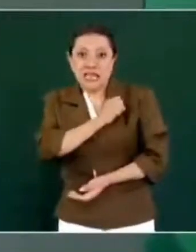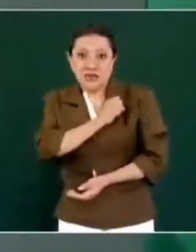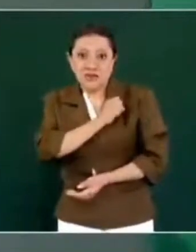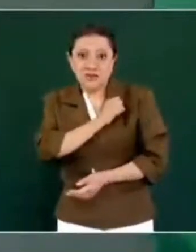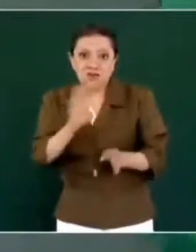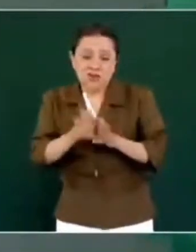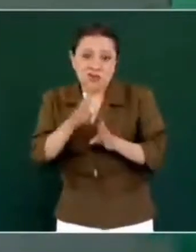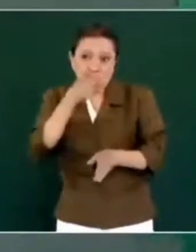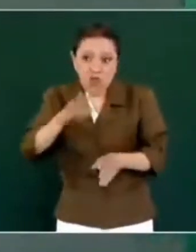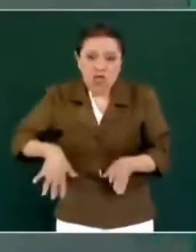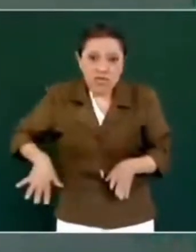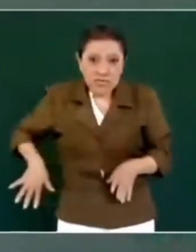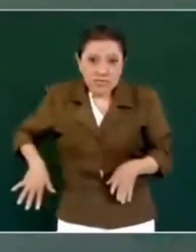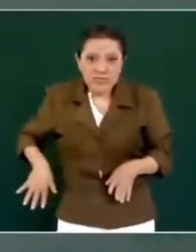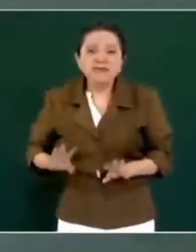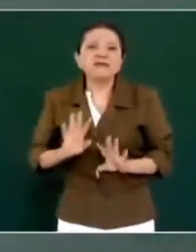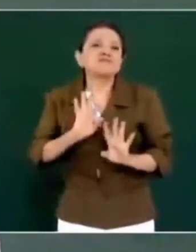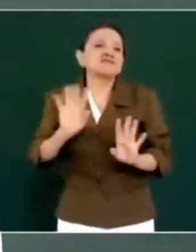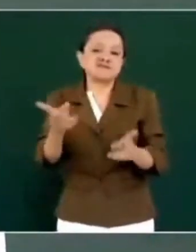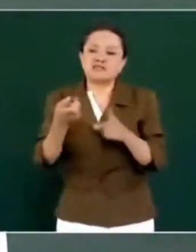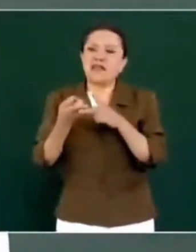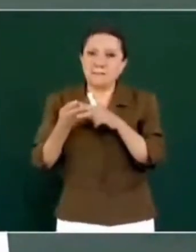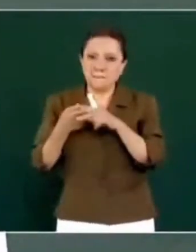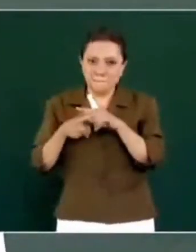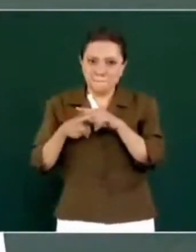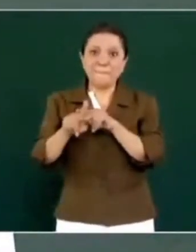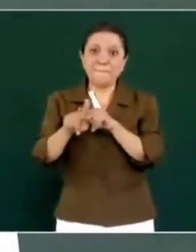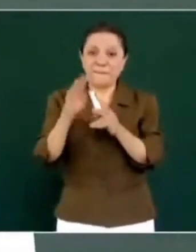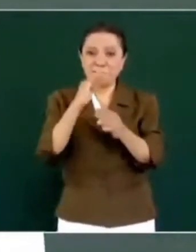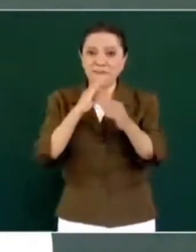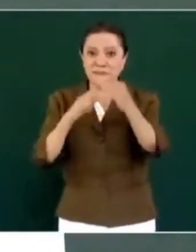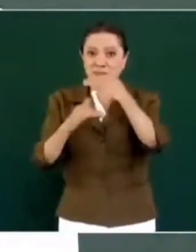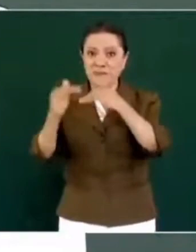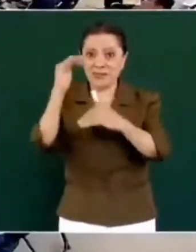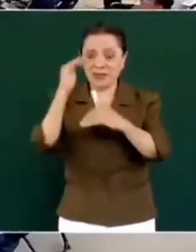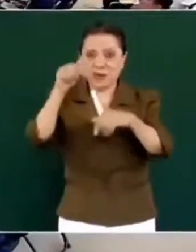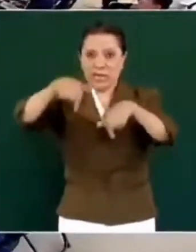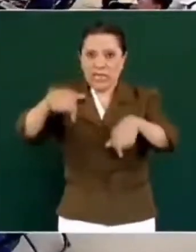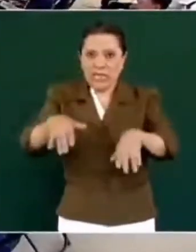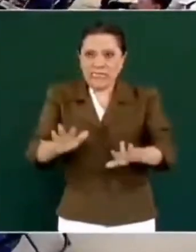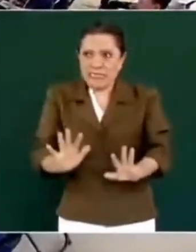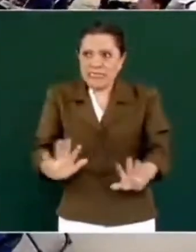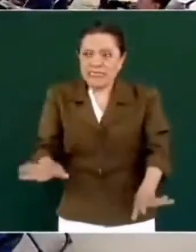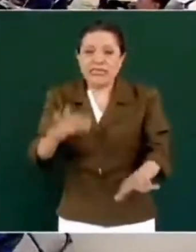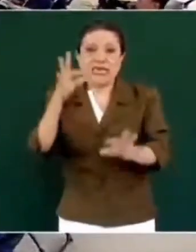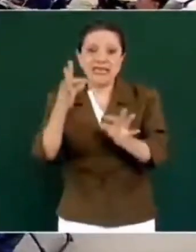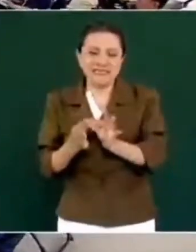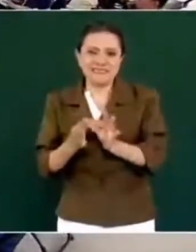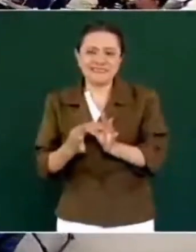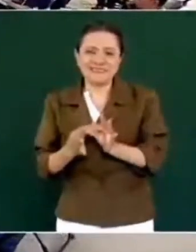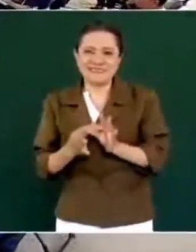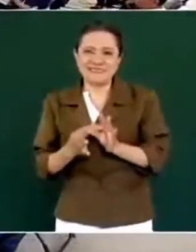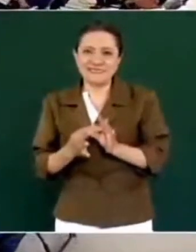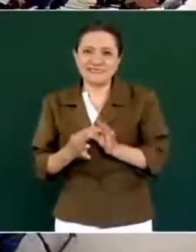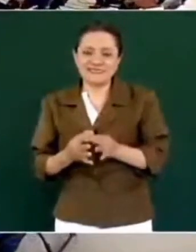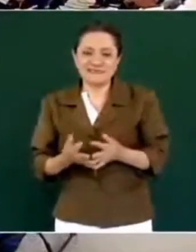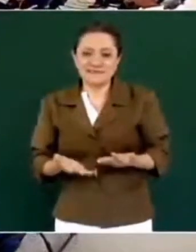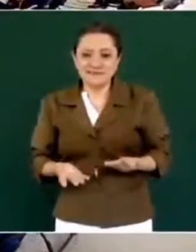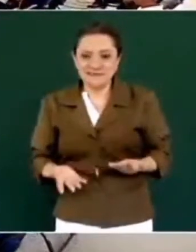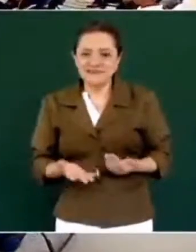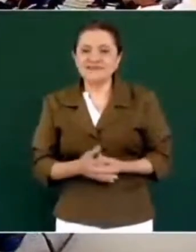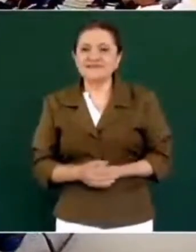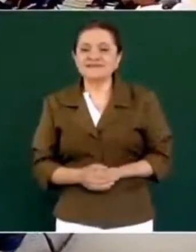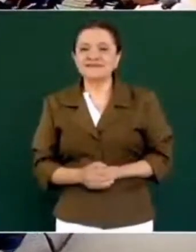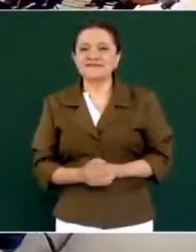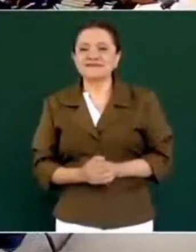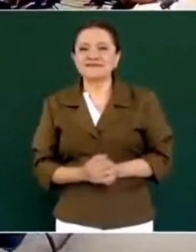comenzamos. Y se pasó el